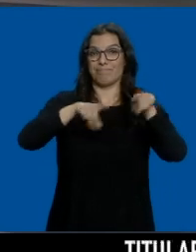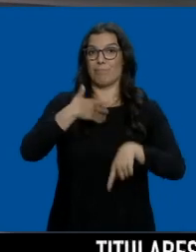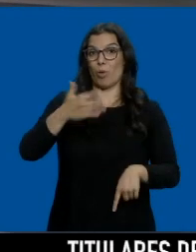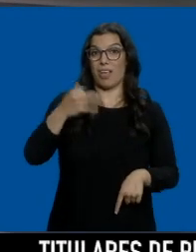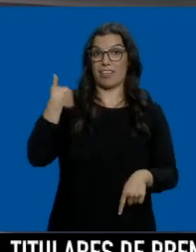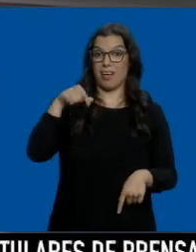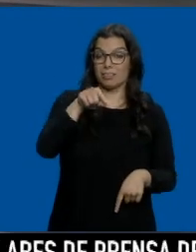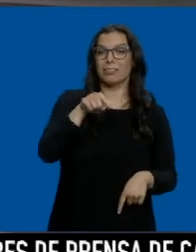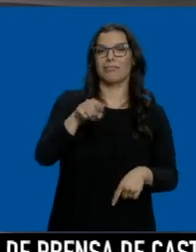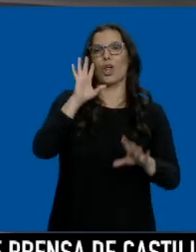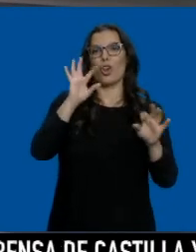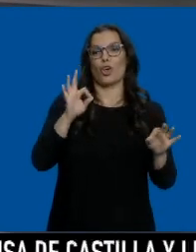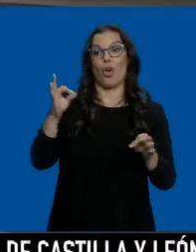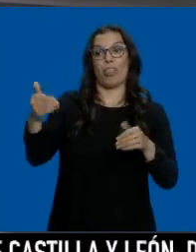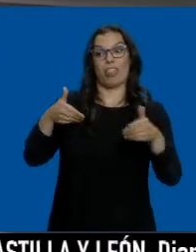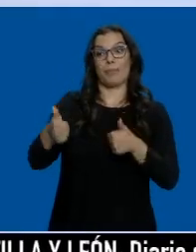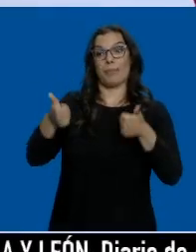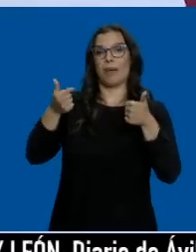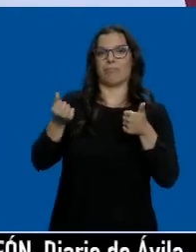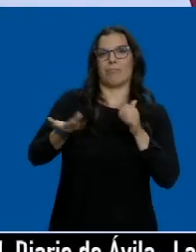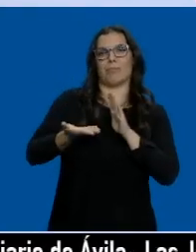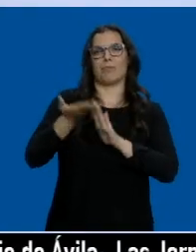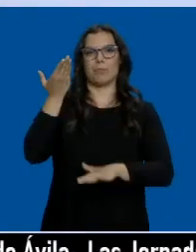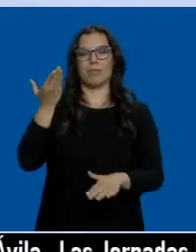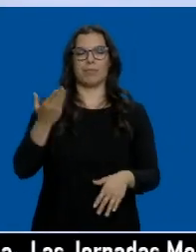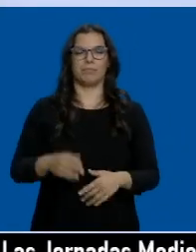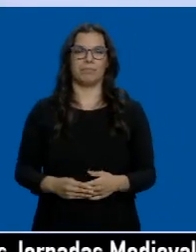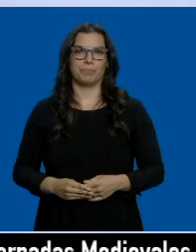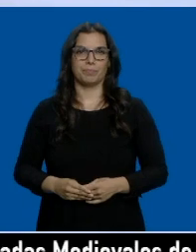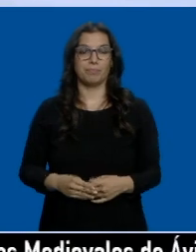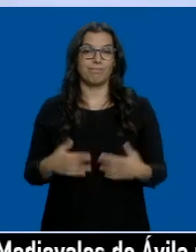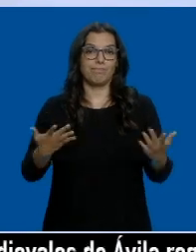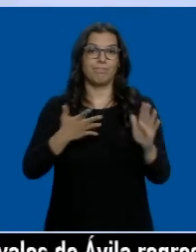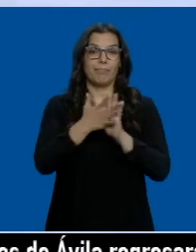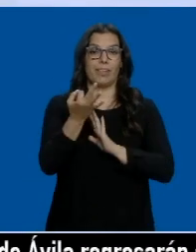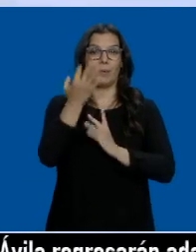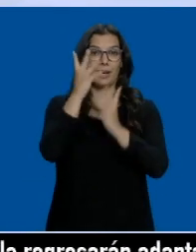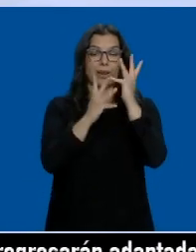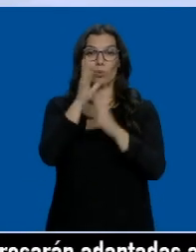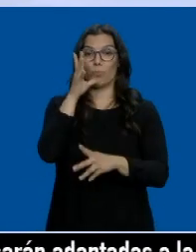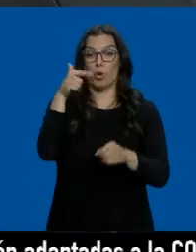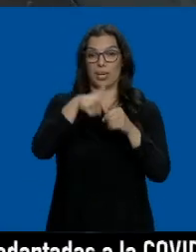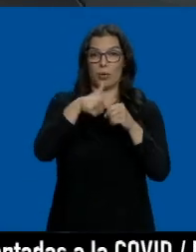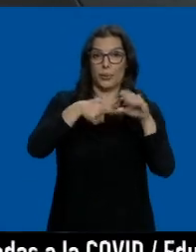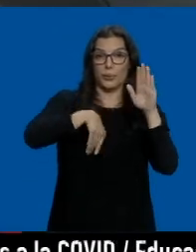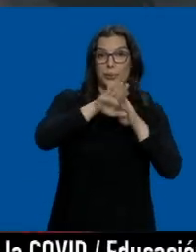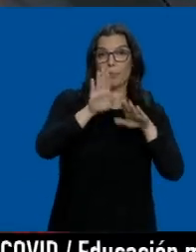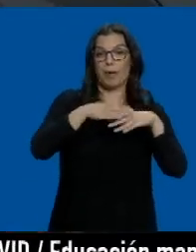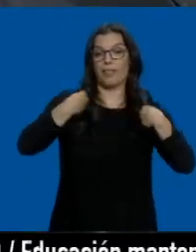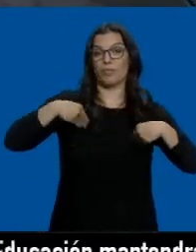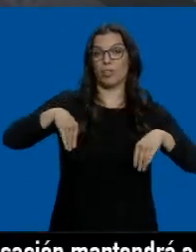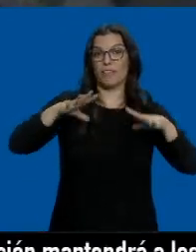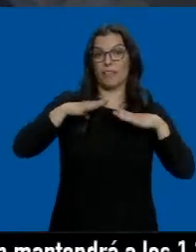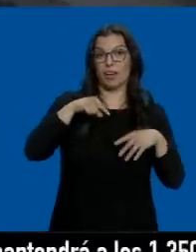y eso lógicamente ha dado al consumo alas. Así que toca hacer cálculos porque llenar el depósito para disfrutar de las